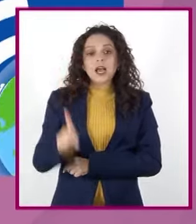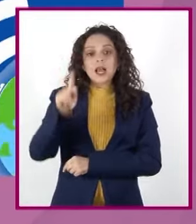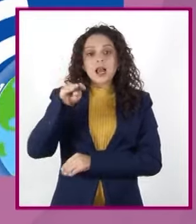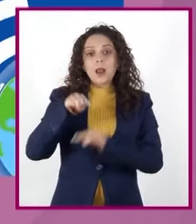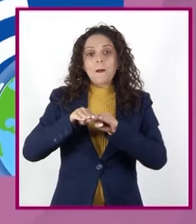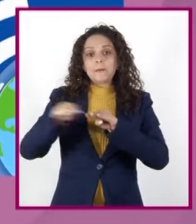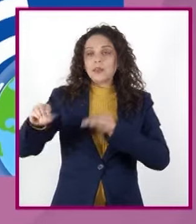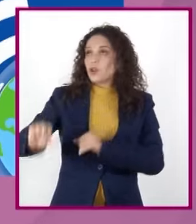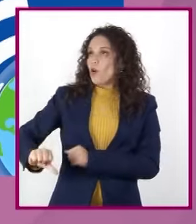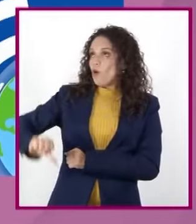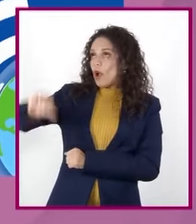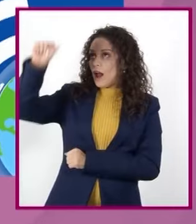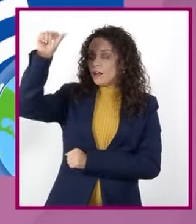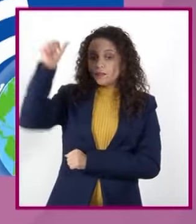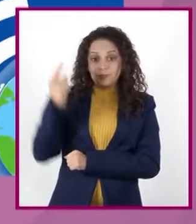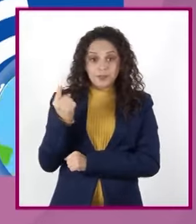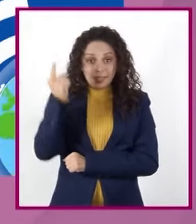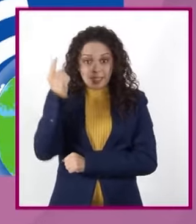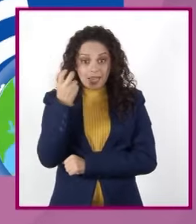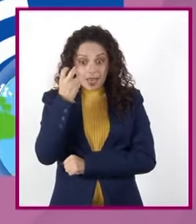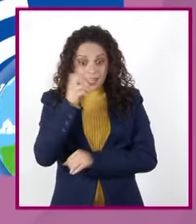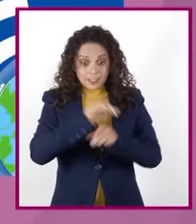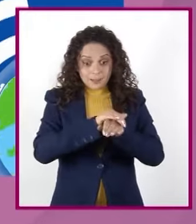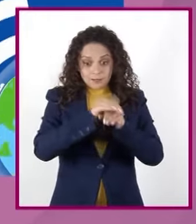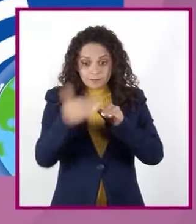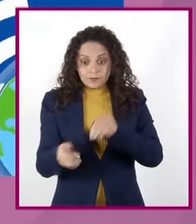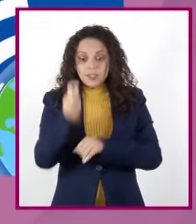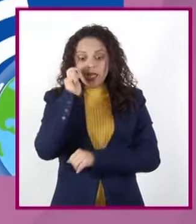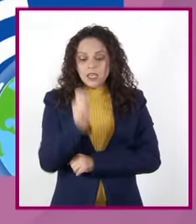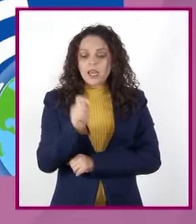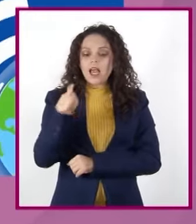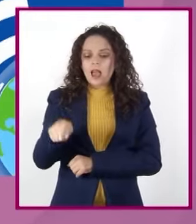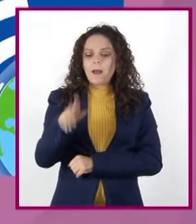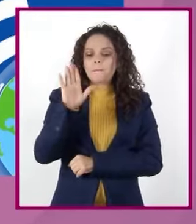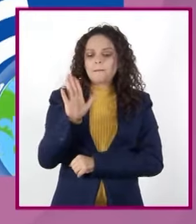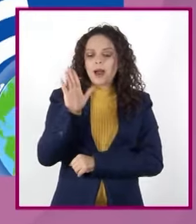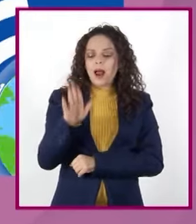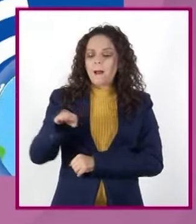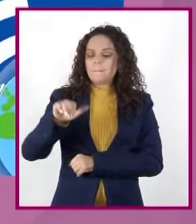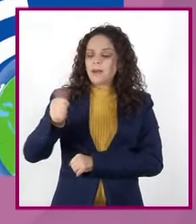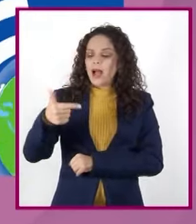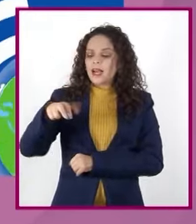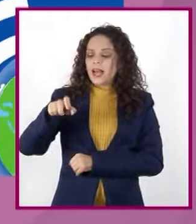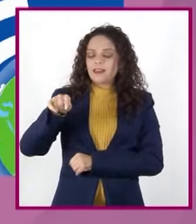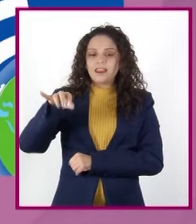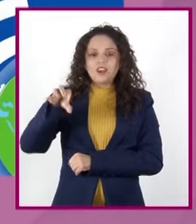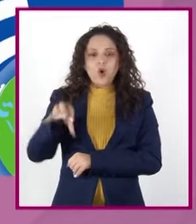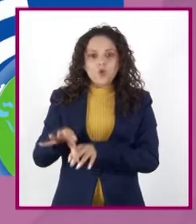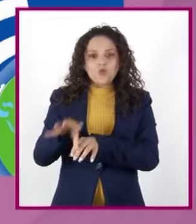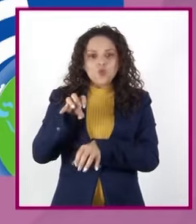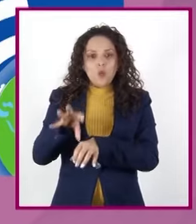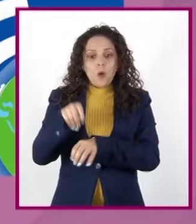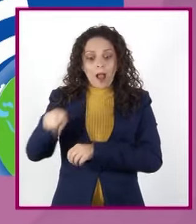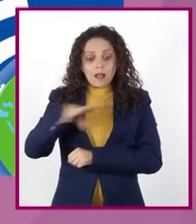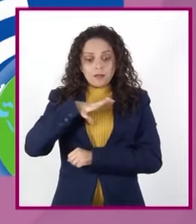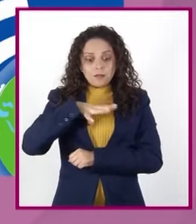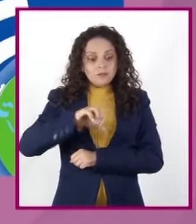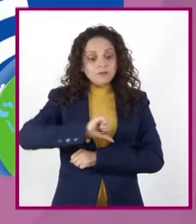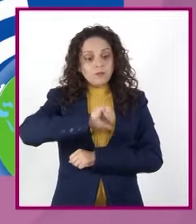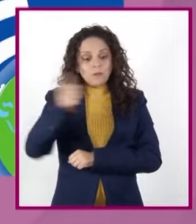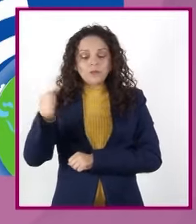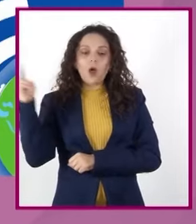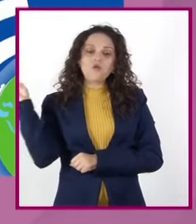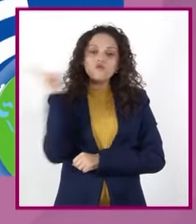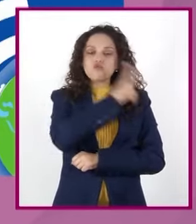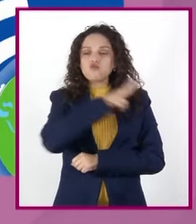En esta capa se encuentra el campo magnético de la Tierra, el cual reflecta otro tipo de radiación, los vientos solares,